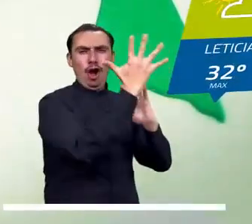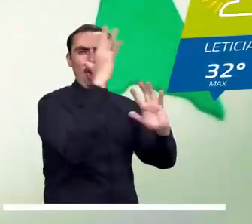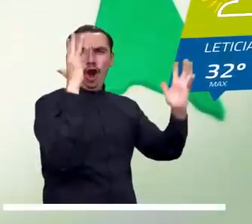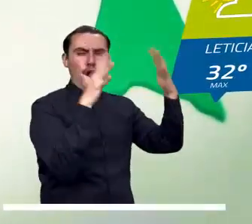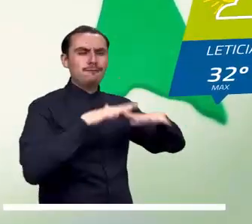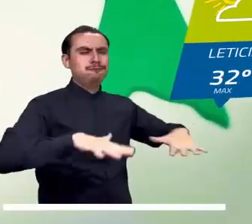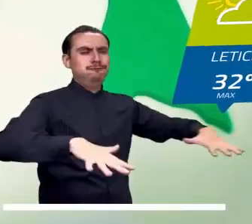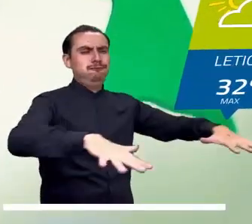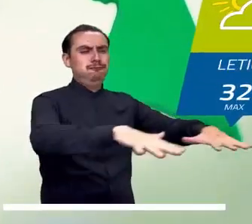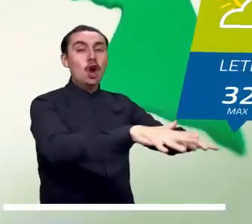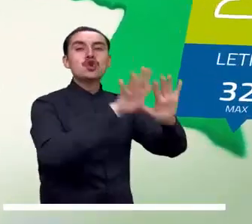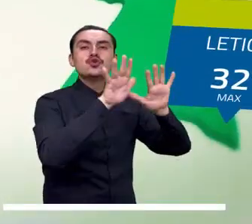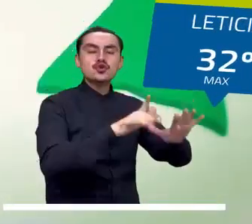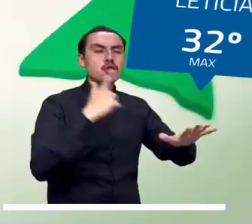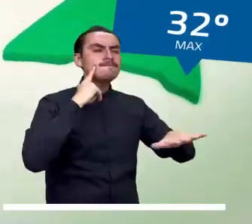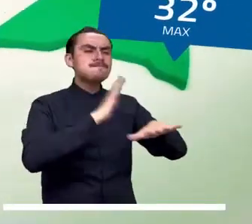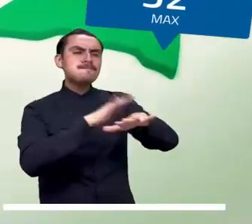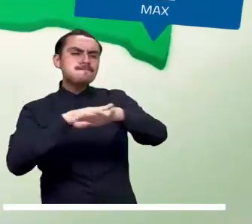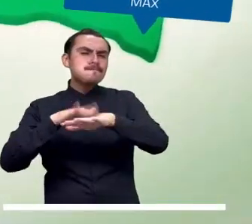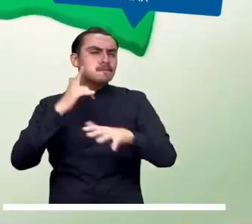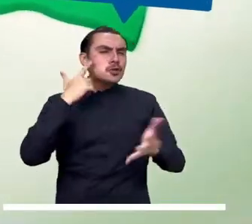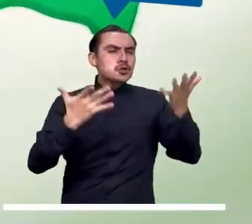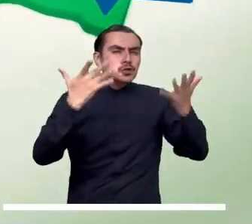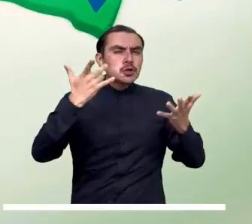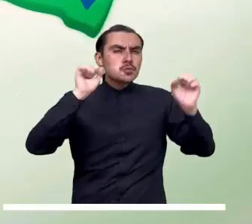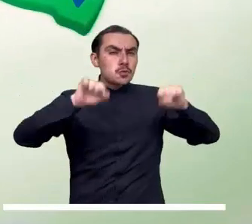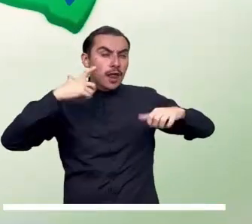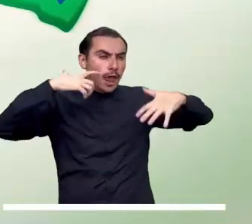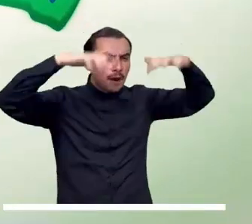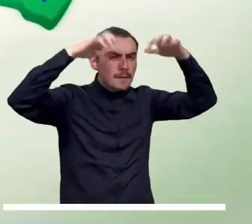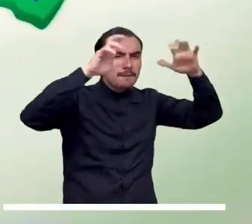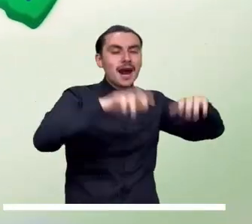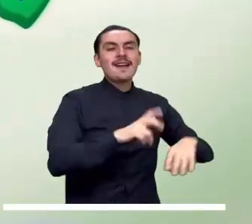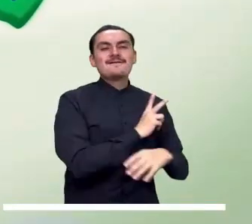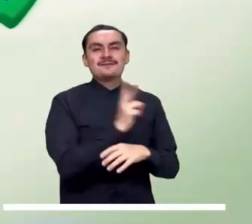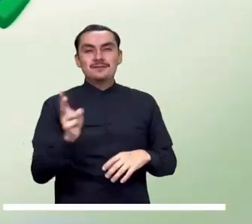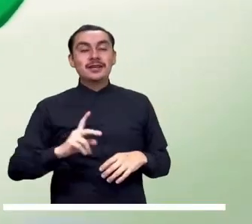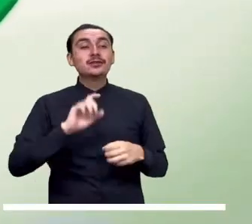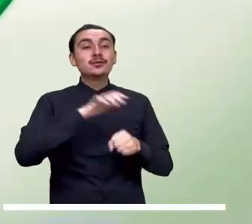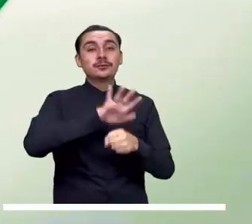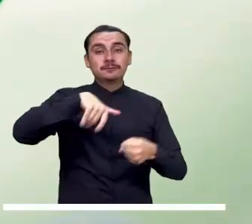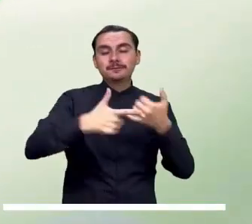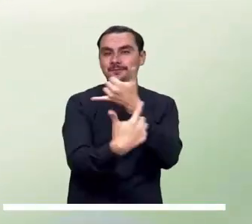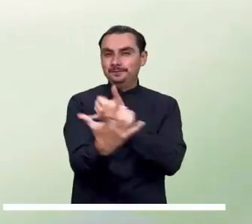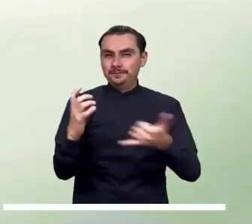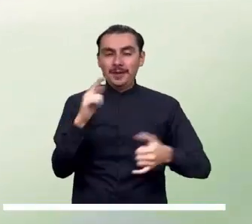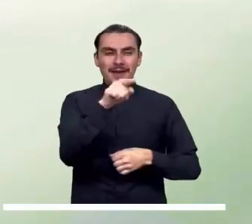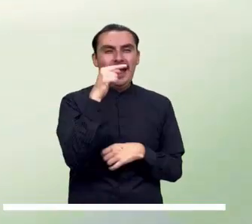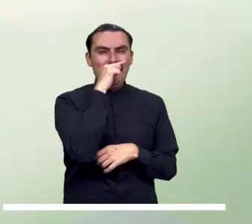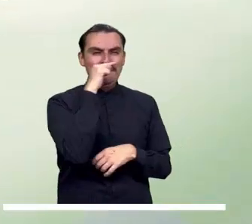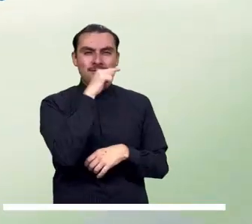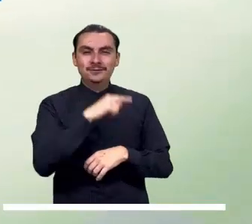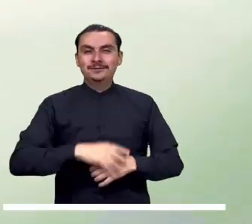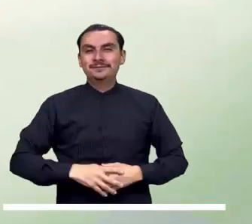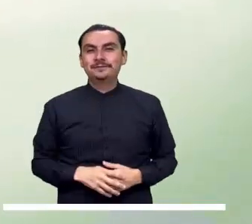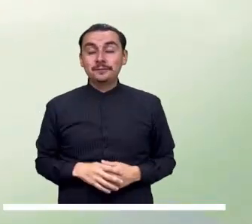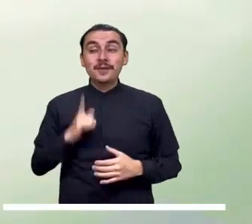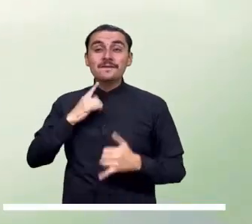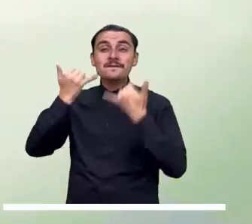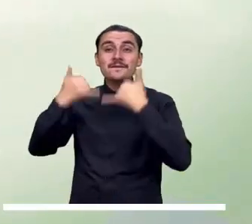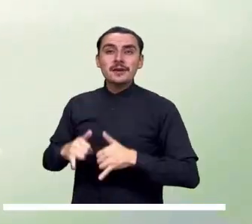lluvia se posarán en la Amazonía, particularmente sobre los departamentos de Caquetá, Guaviare, Amazonas y Guainía.